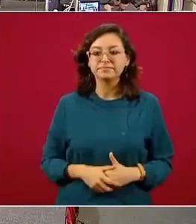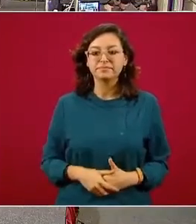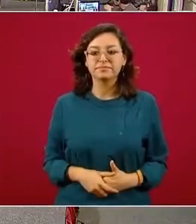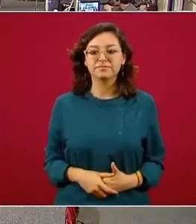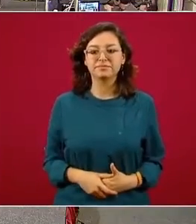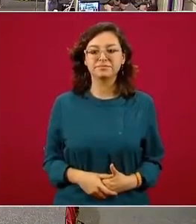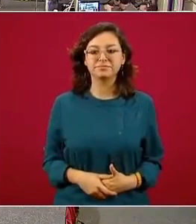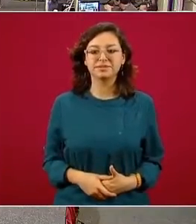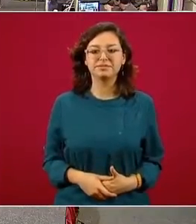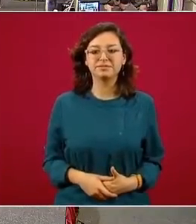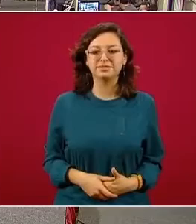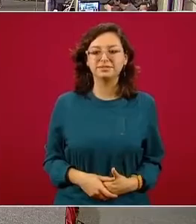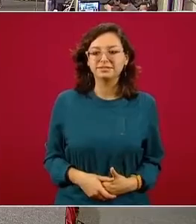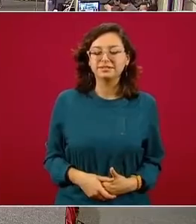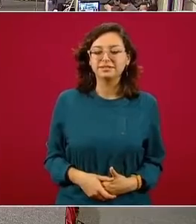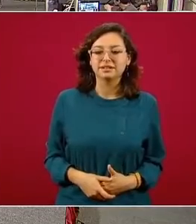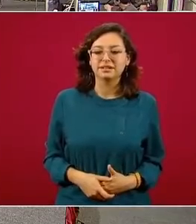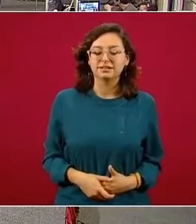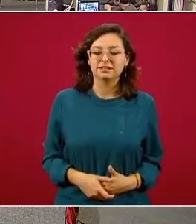favor